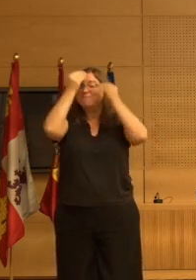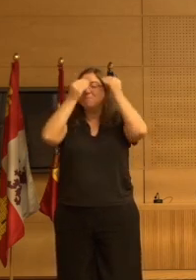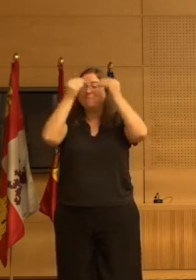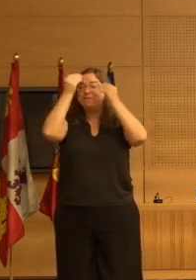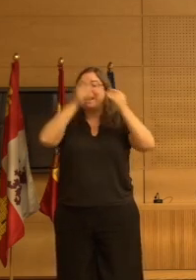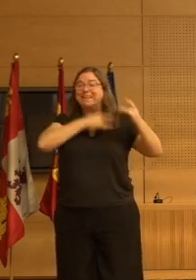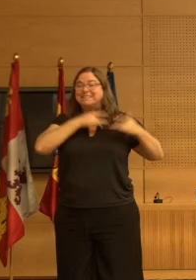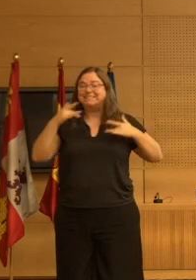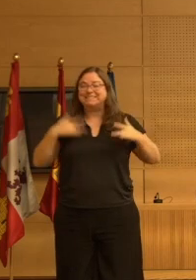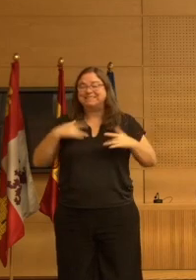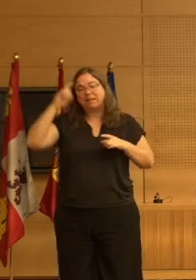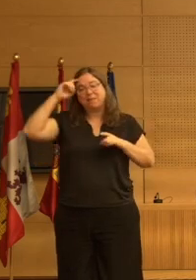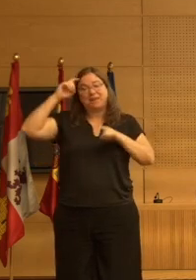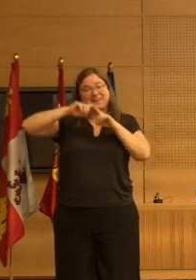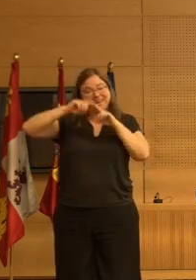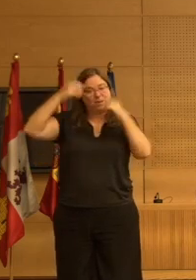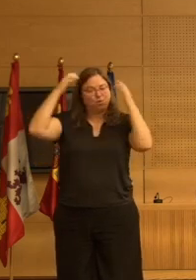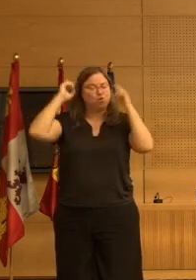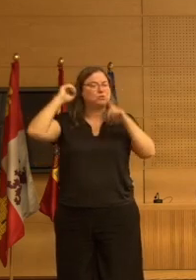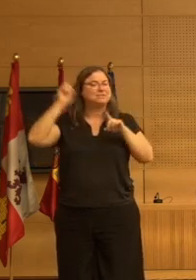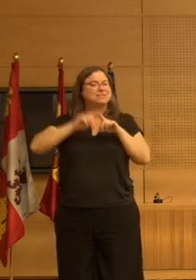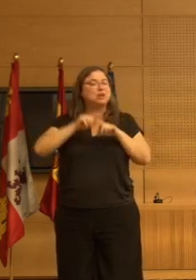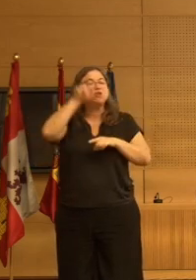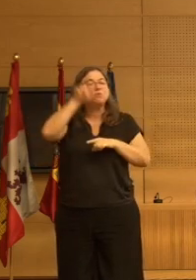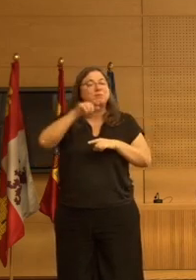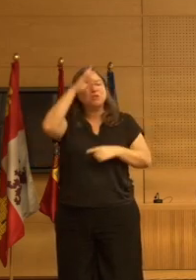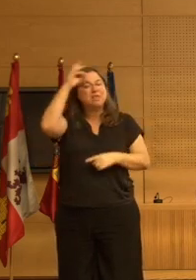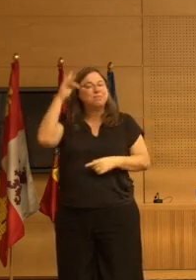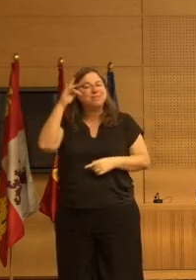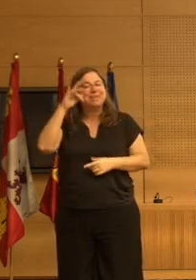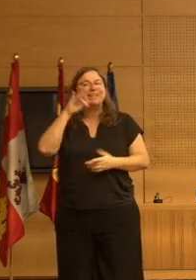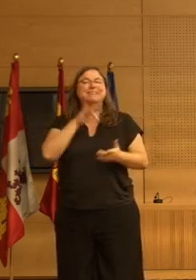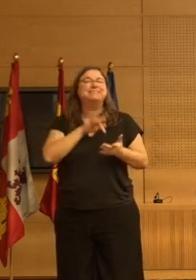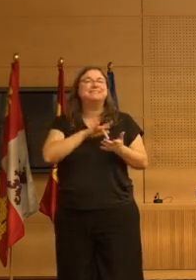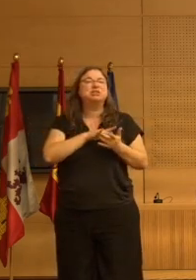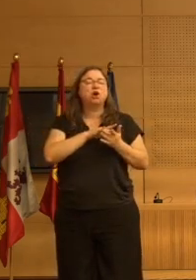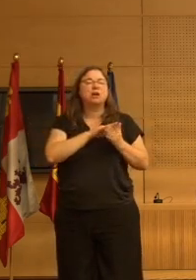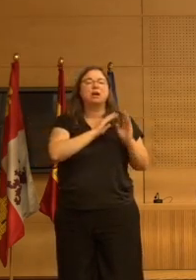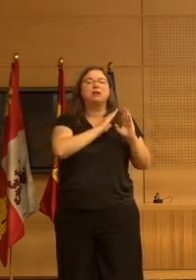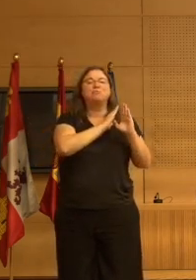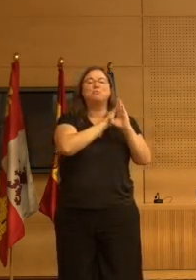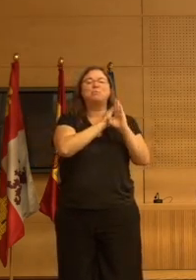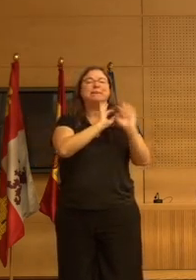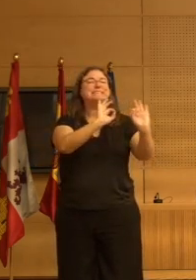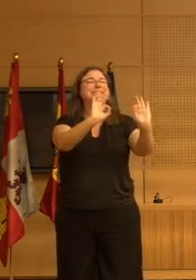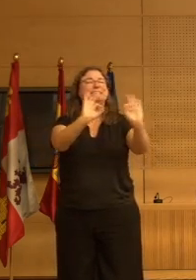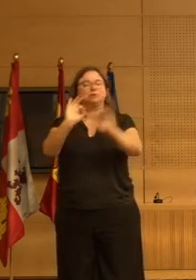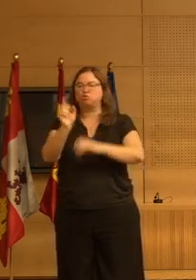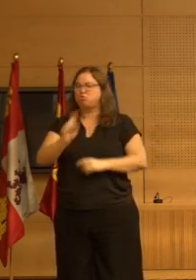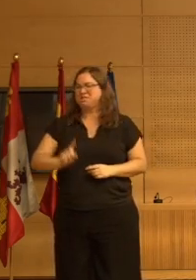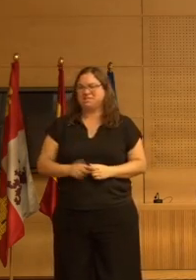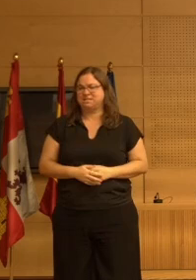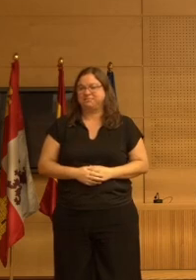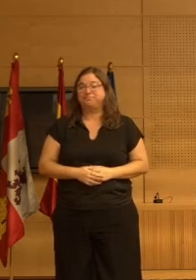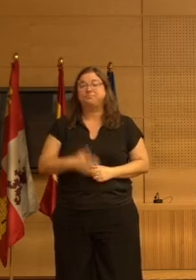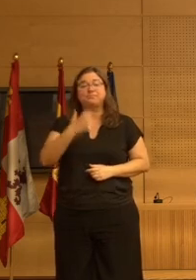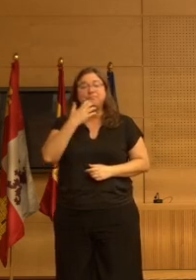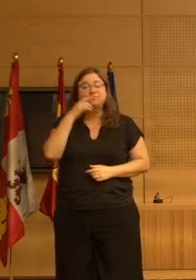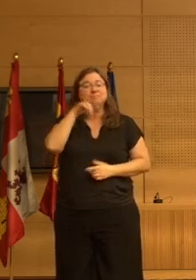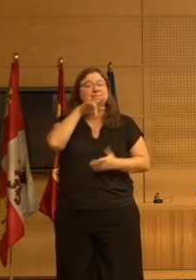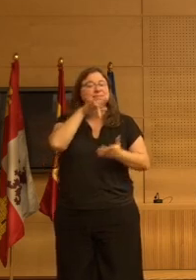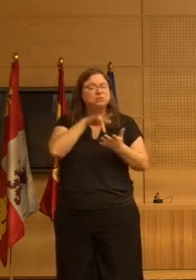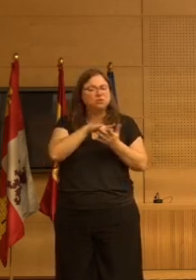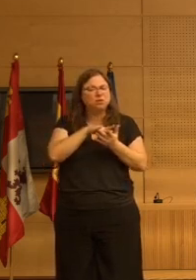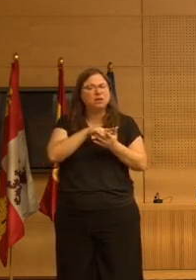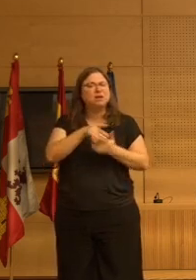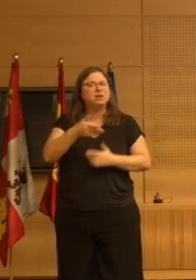los síntomas neuropsiquiátricos en personas con demencia no se dan de una manera síndrómica específica y esto es realmente